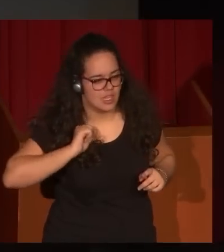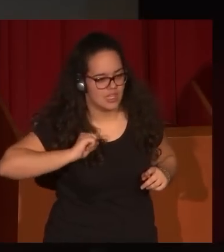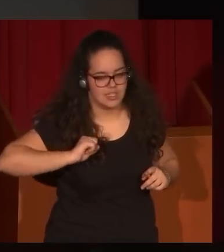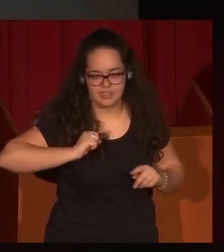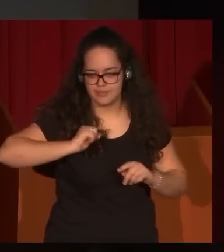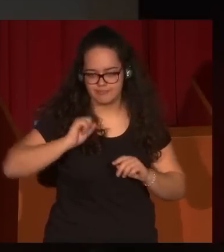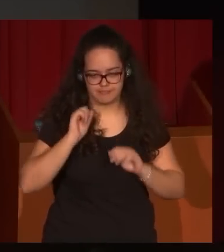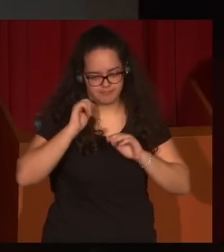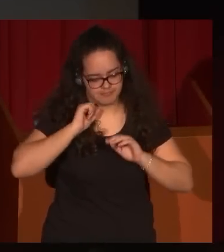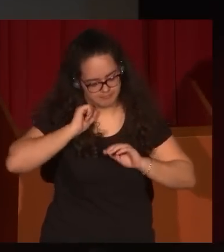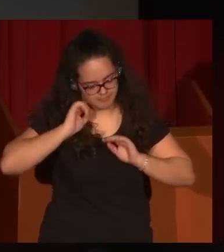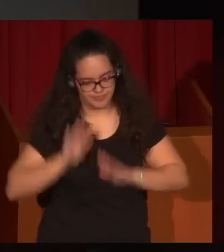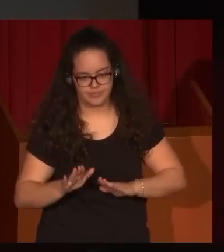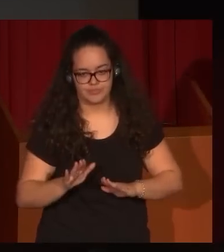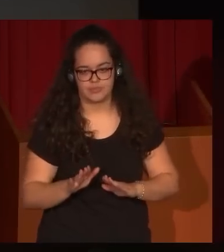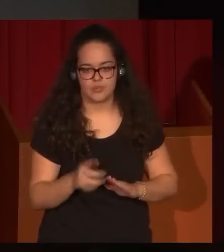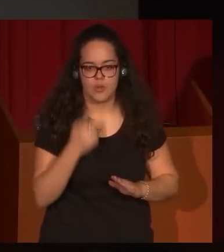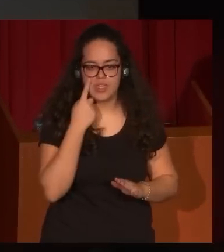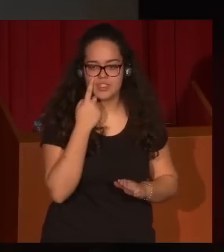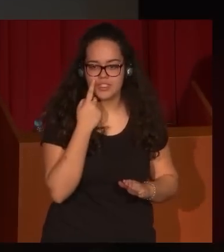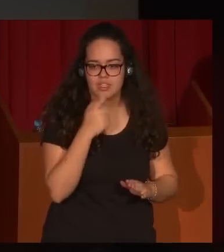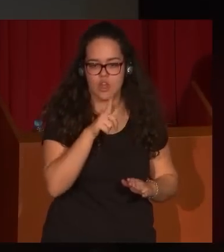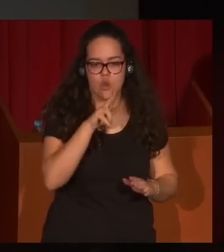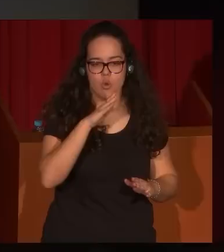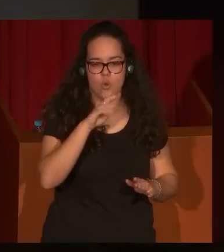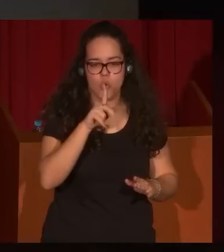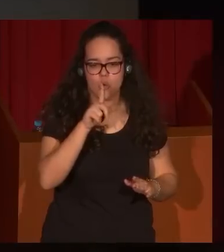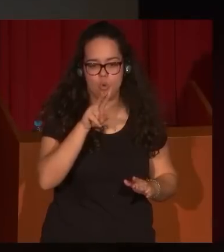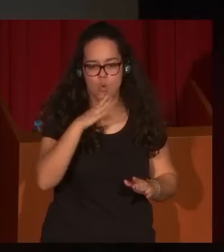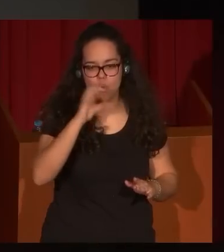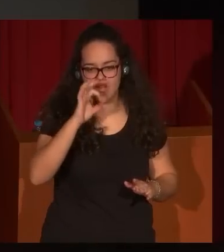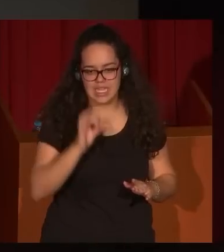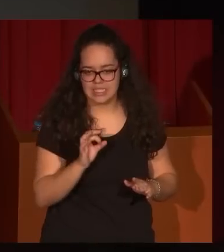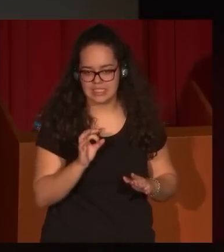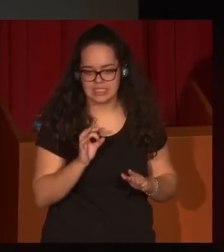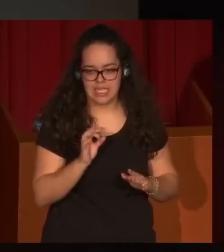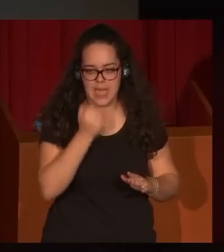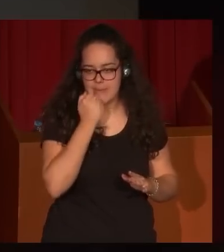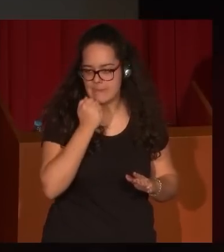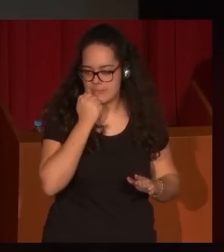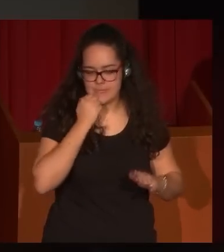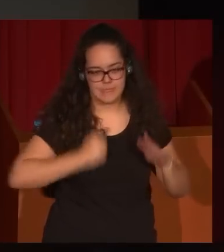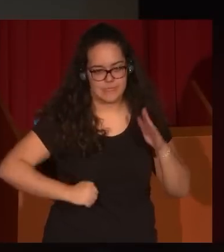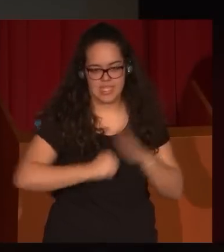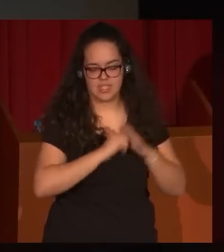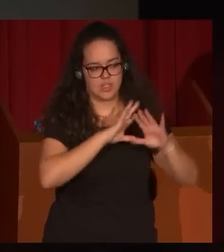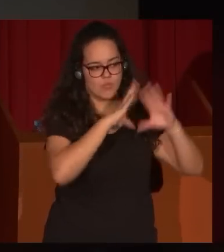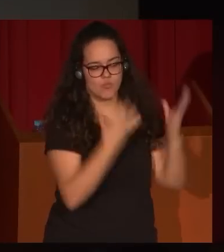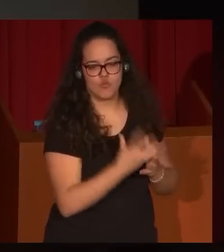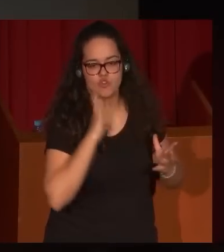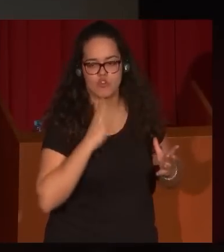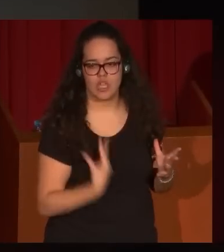literales, es decir, Lucas explota al máximo ese mundo goyesco imitando